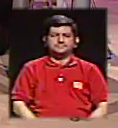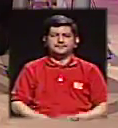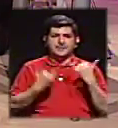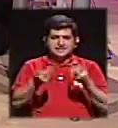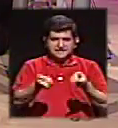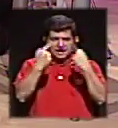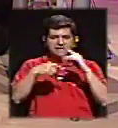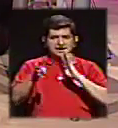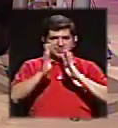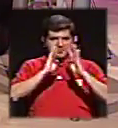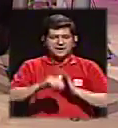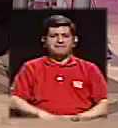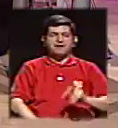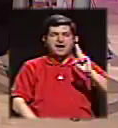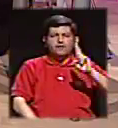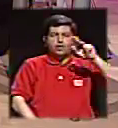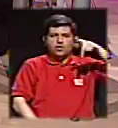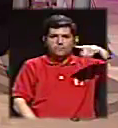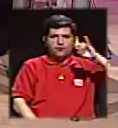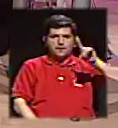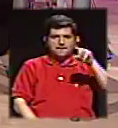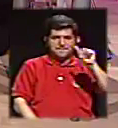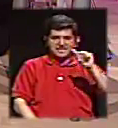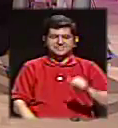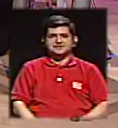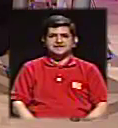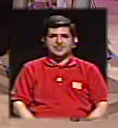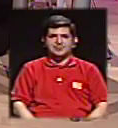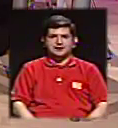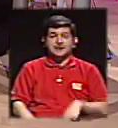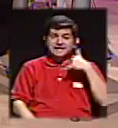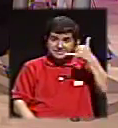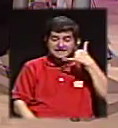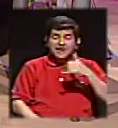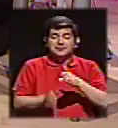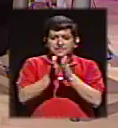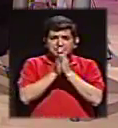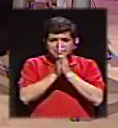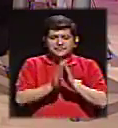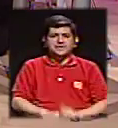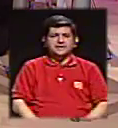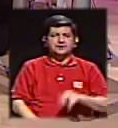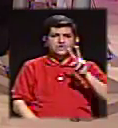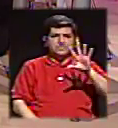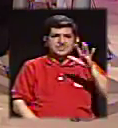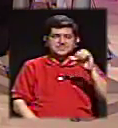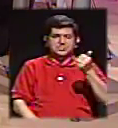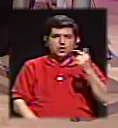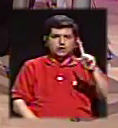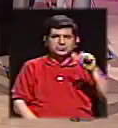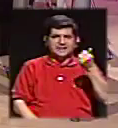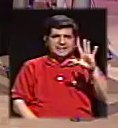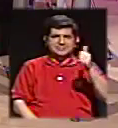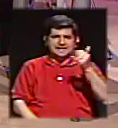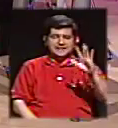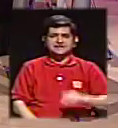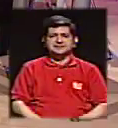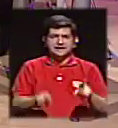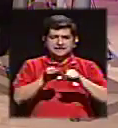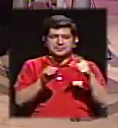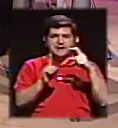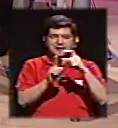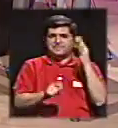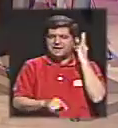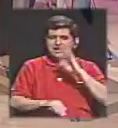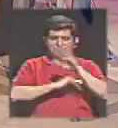Regresamos para hablar un poquito de Rodolfo Pisa. Les pido por favor que nos llamen 2511 1515, y en Palabra de Mujer todos sus comentarios serán